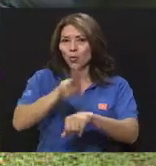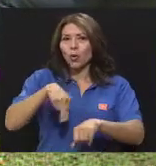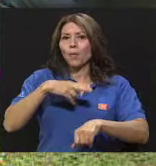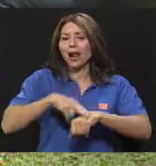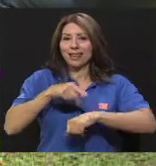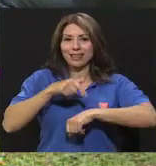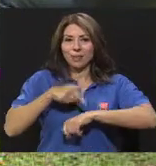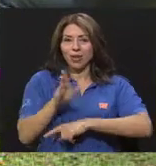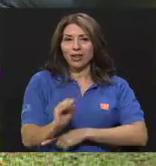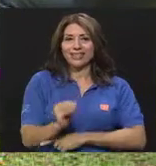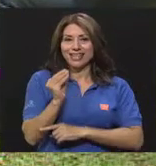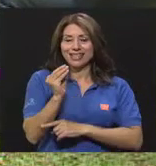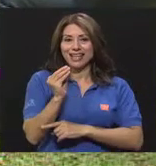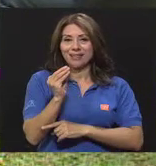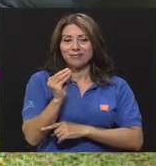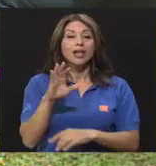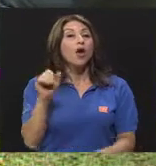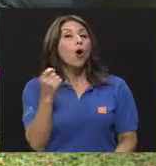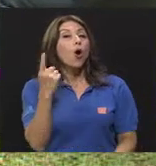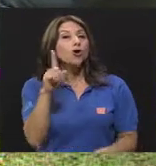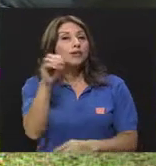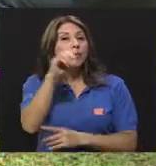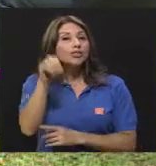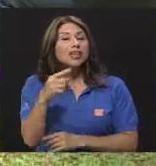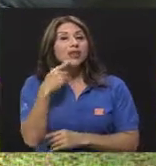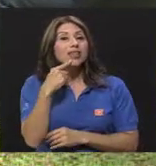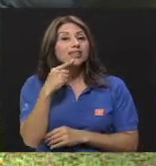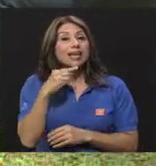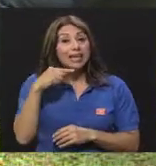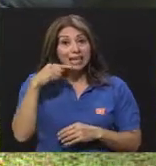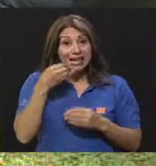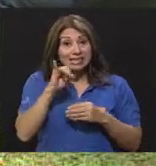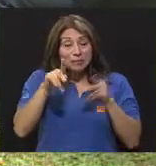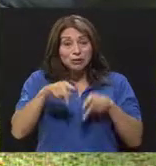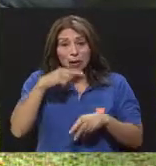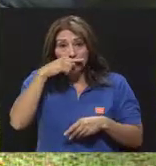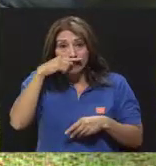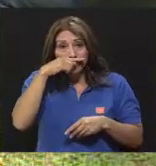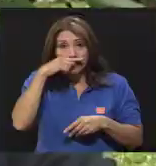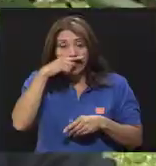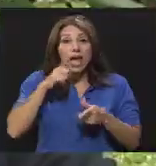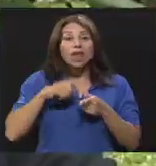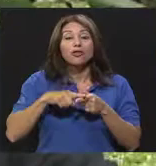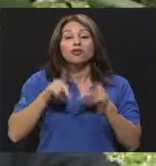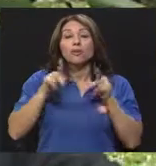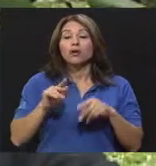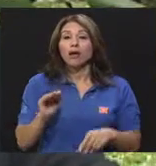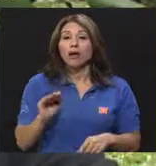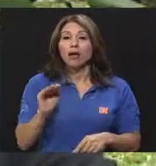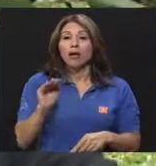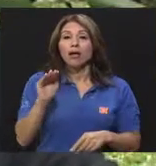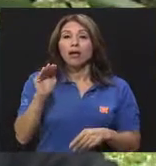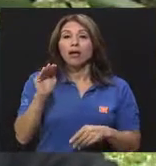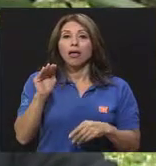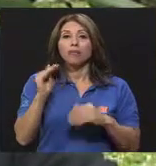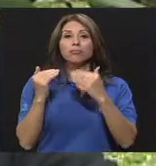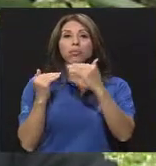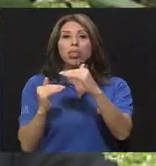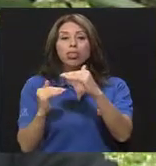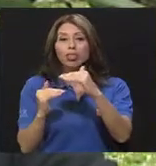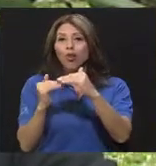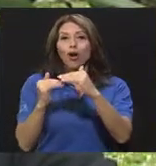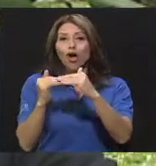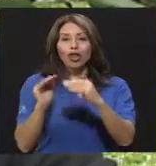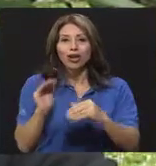en la etapa adolescente. Y que un 11% dice que produce problemas como detener el crecimiento. O produce retardo mental. produce